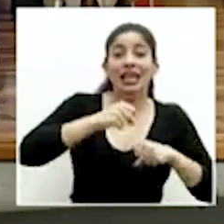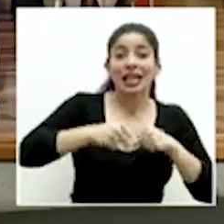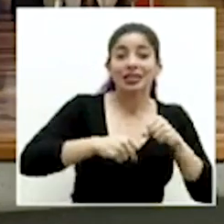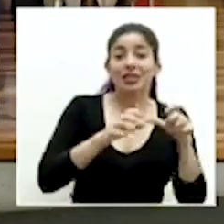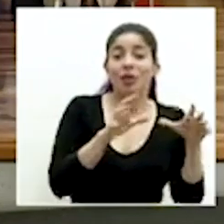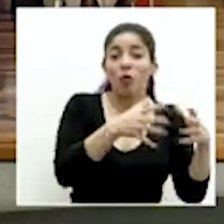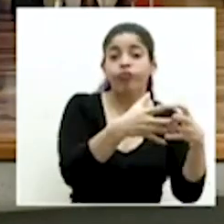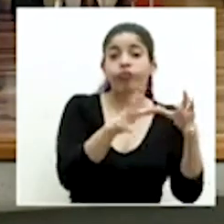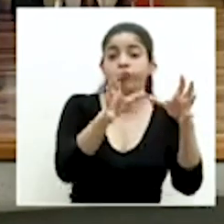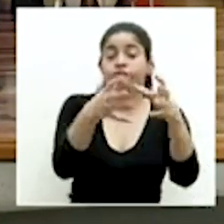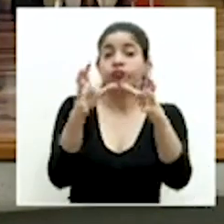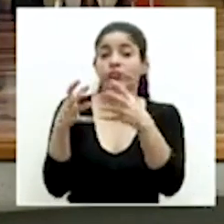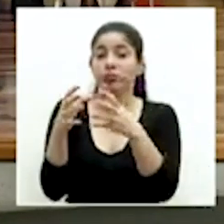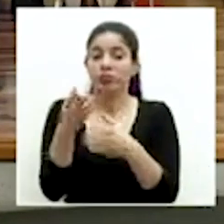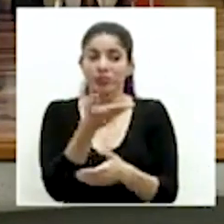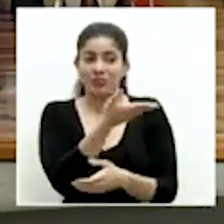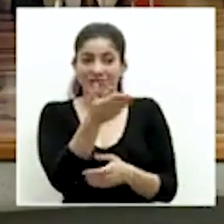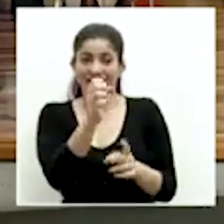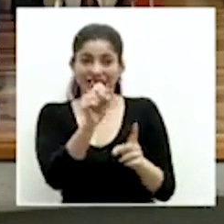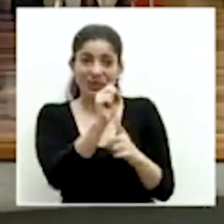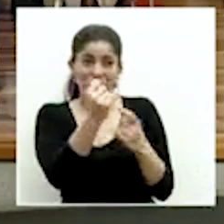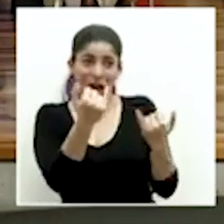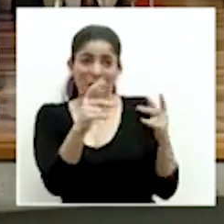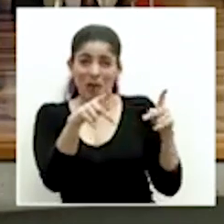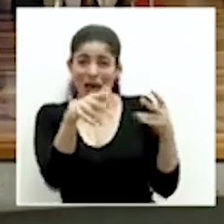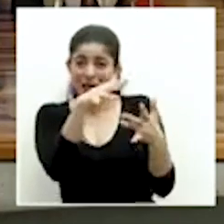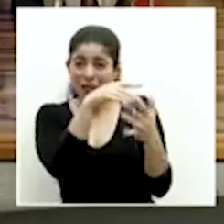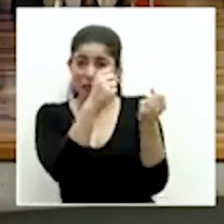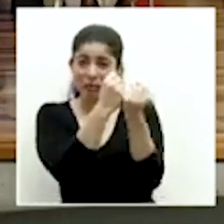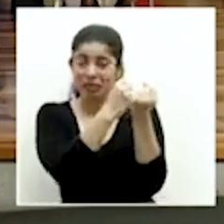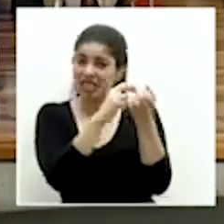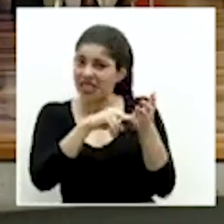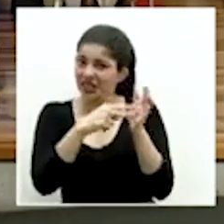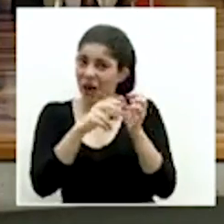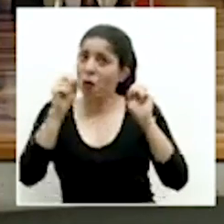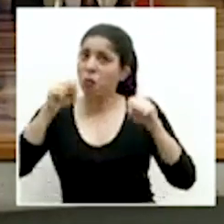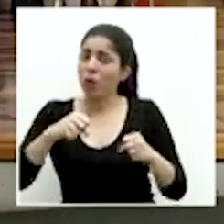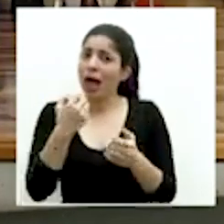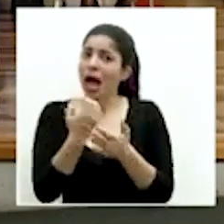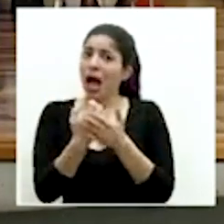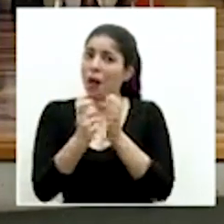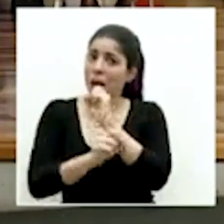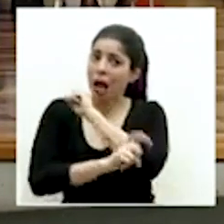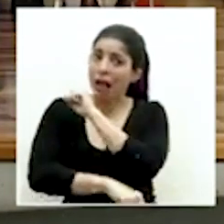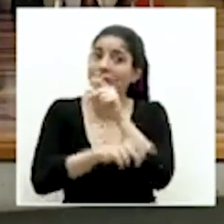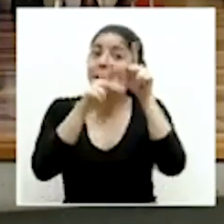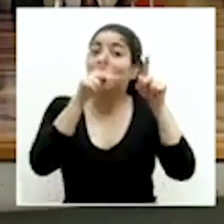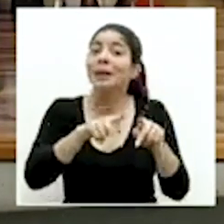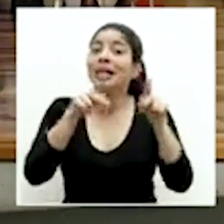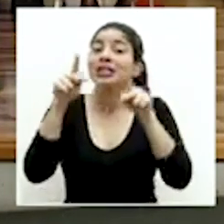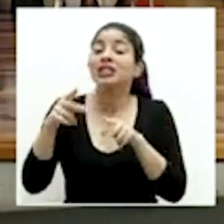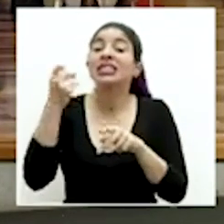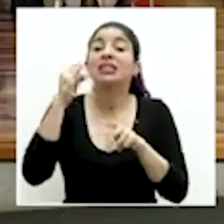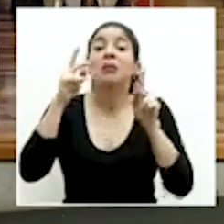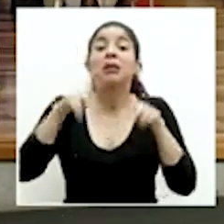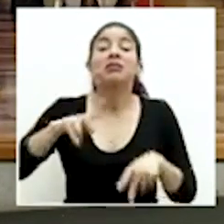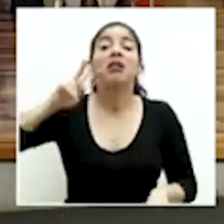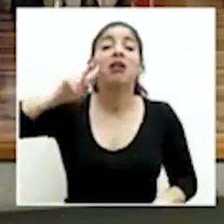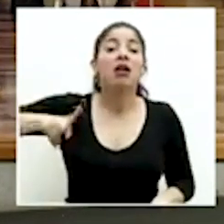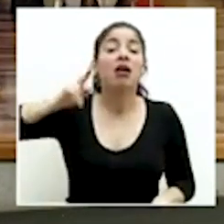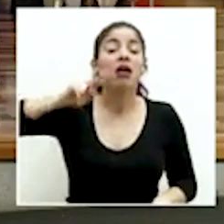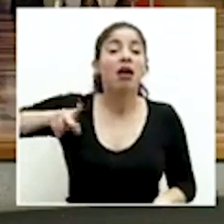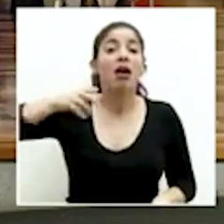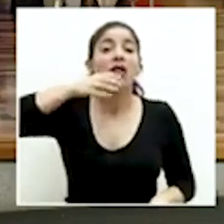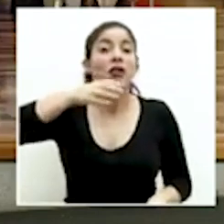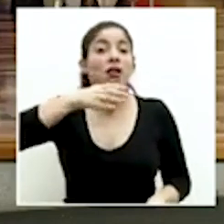en grandes grupos frente a esta realidad podría también sancionarse económicamente a ciudadanos que no prestan atención a las